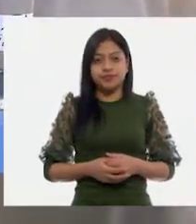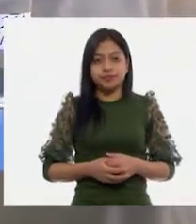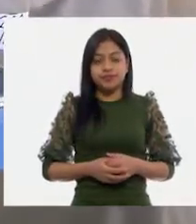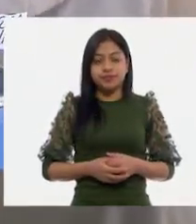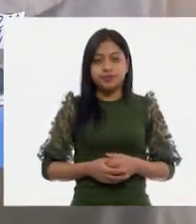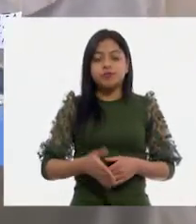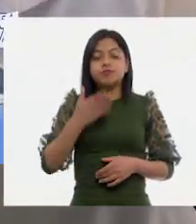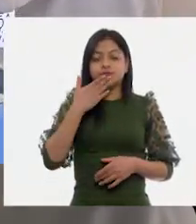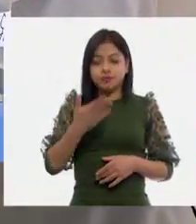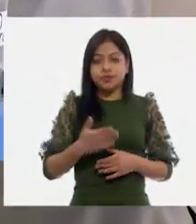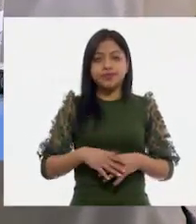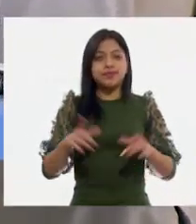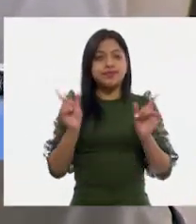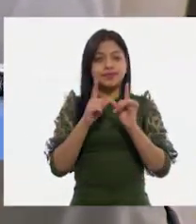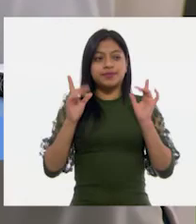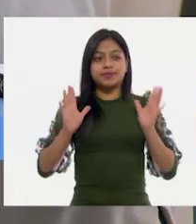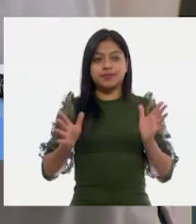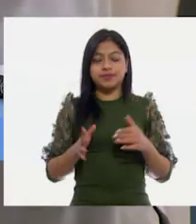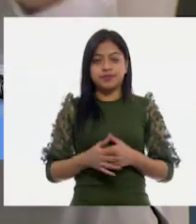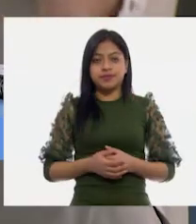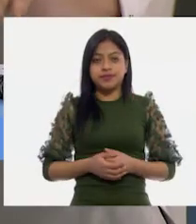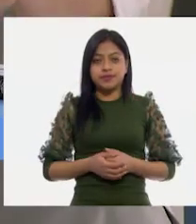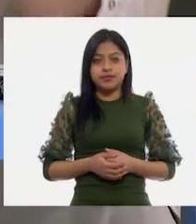Muy bien. Listo, ahí está.